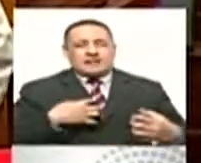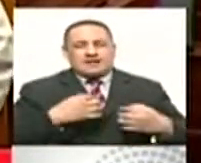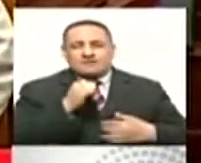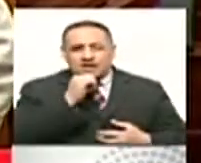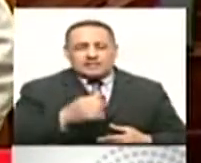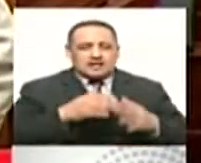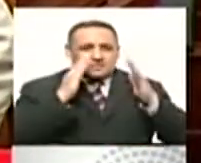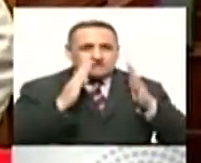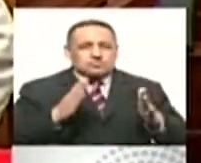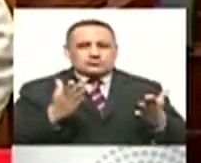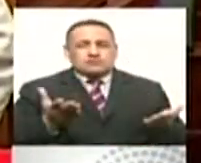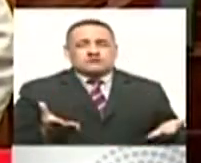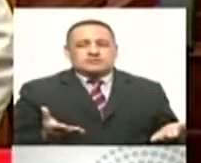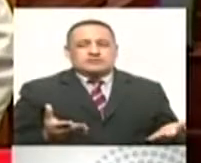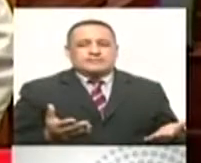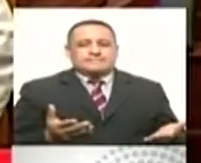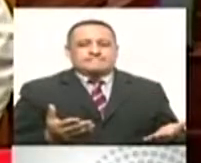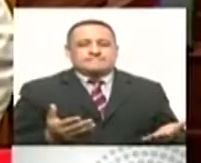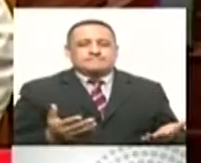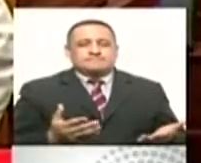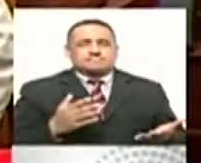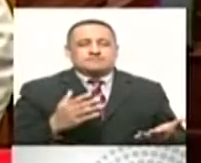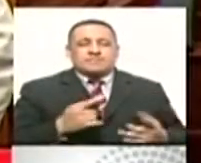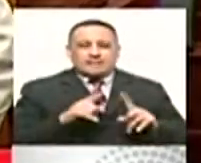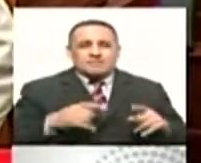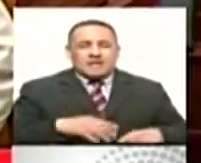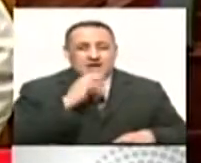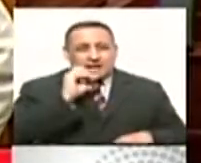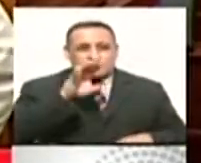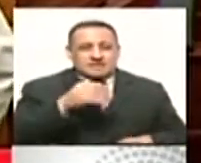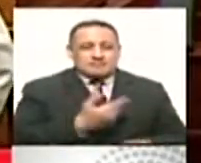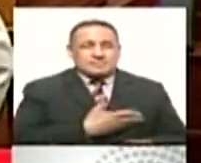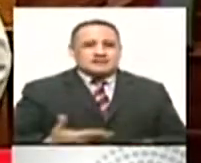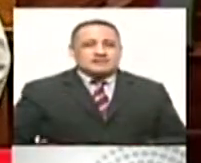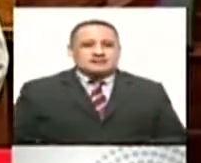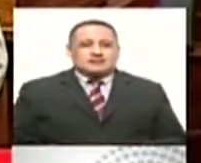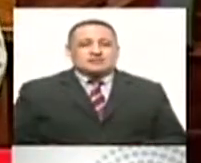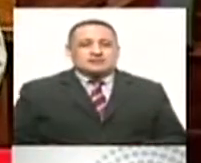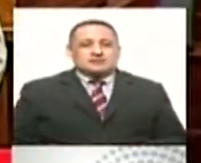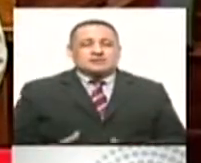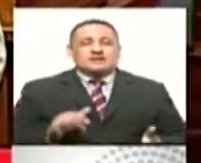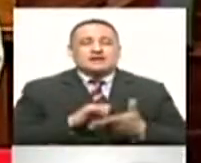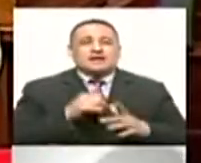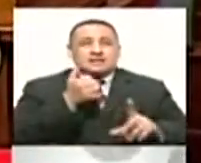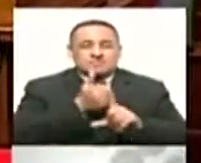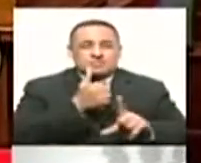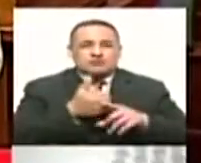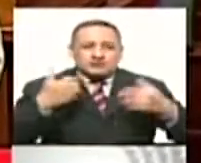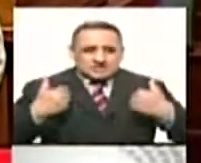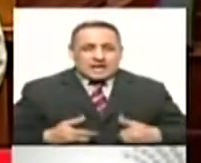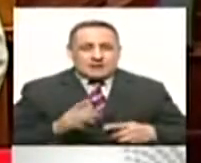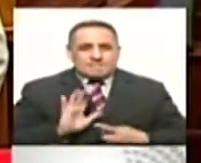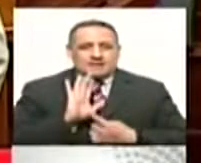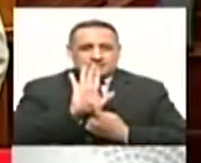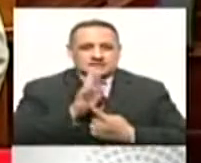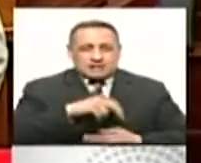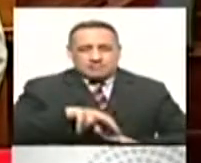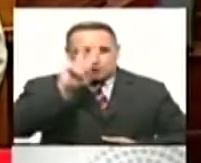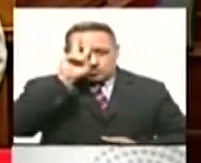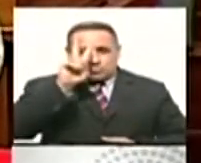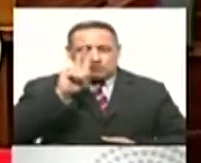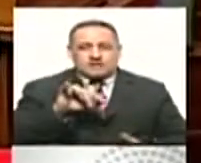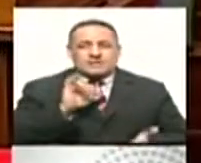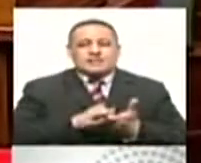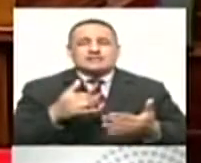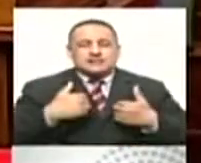Robando tiempo, una última pregunta que requiere una respuesta breve. ¿Hemos perdido tiempo o no